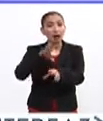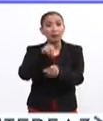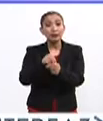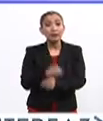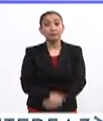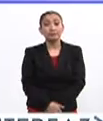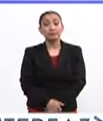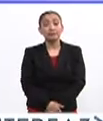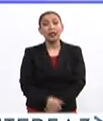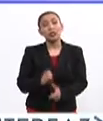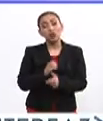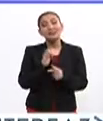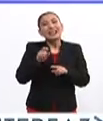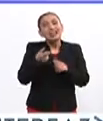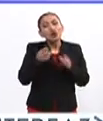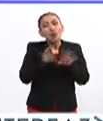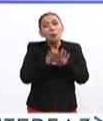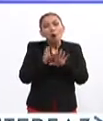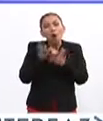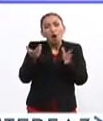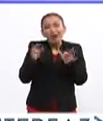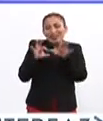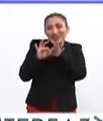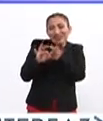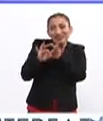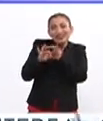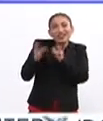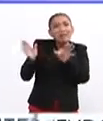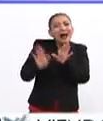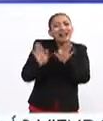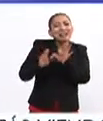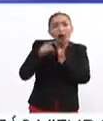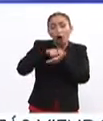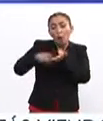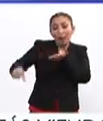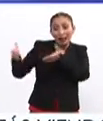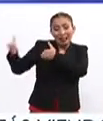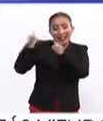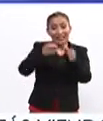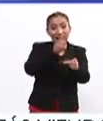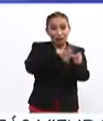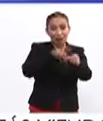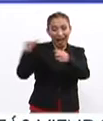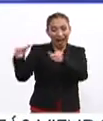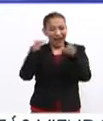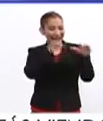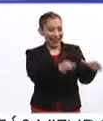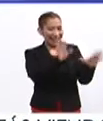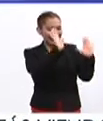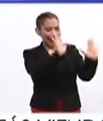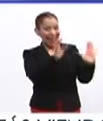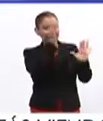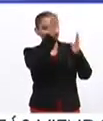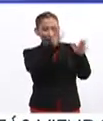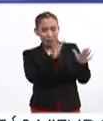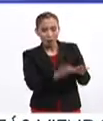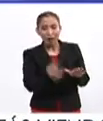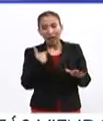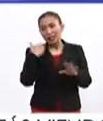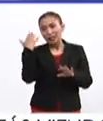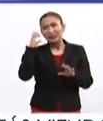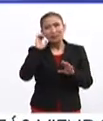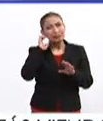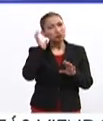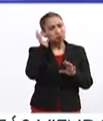entera. Entonces, sí, es como invitar a nuestra casa, no nada más a la naturaleza, ¿no? Como algunos, escuchaba ayer una entrevista